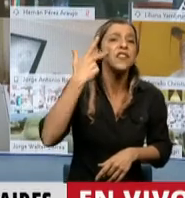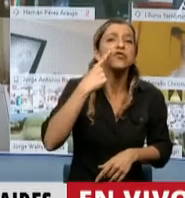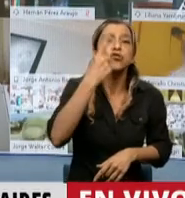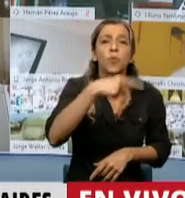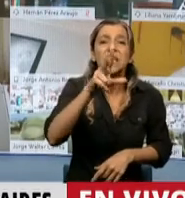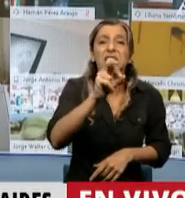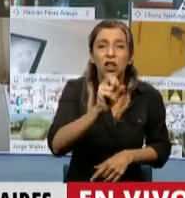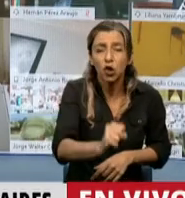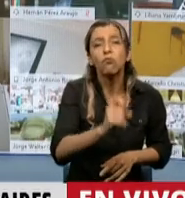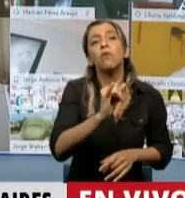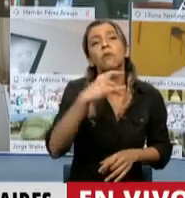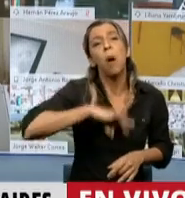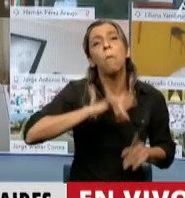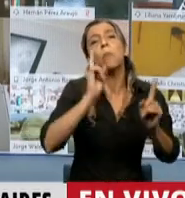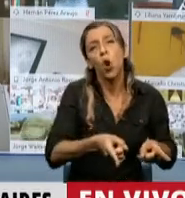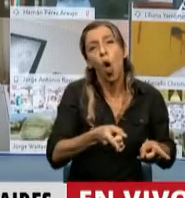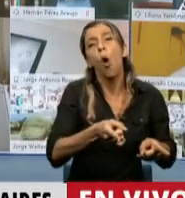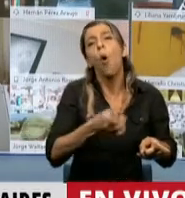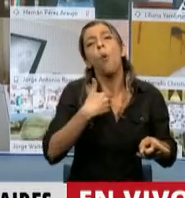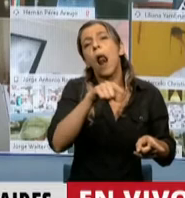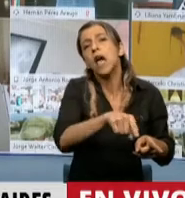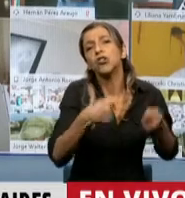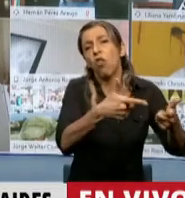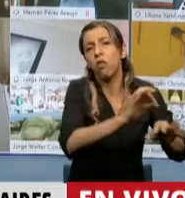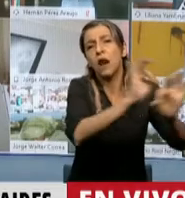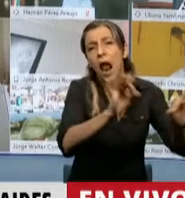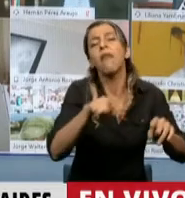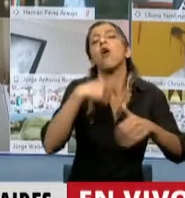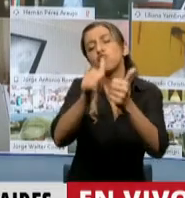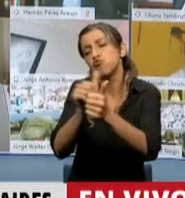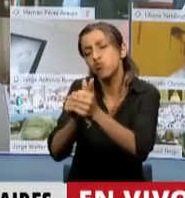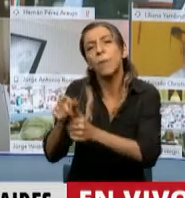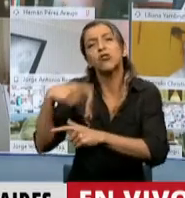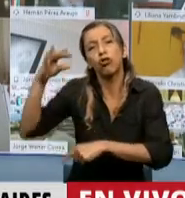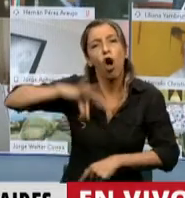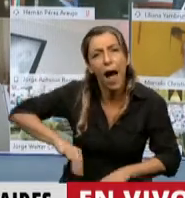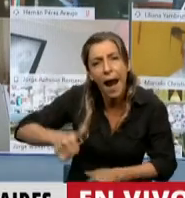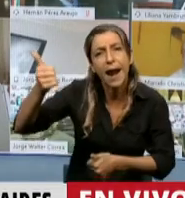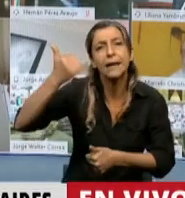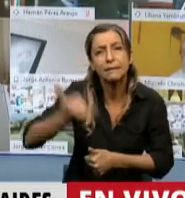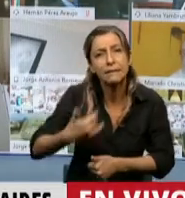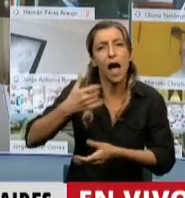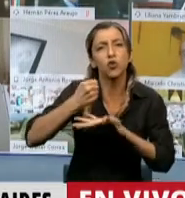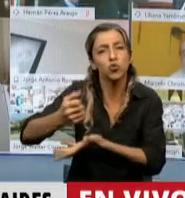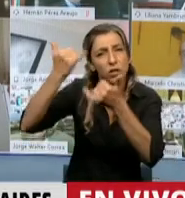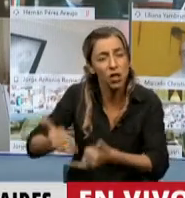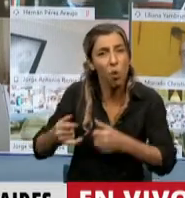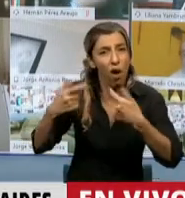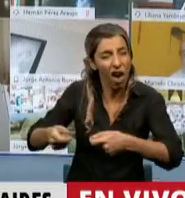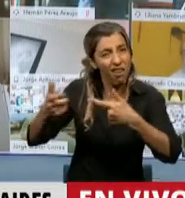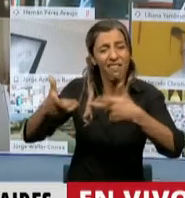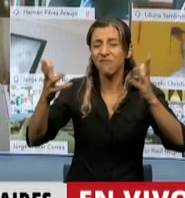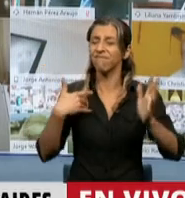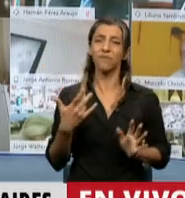acumulando ganancias y subsidios y exenciones en cantidades impresionantes? Entonces, lo que acá se